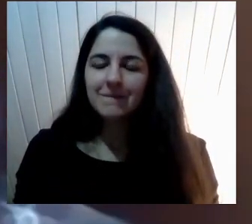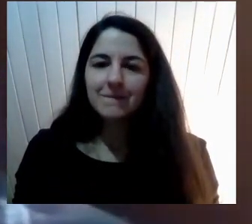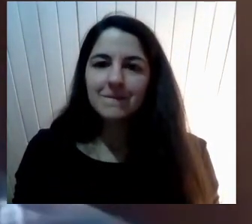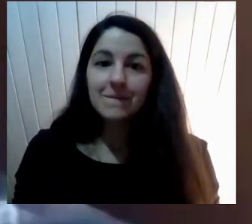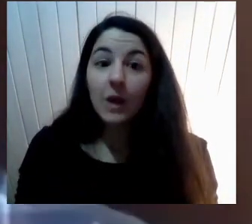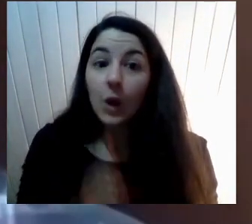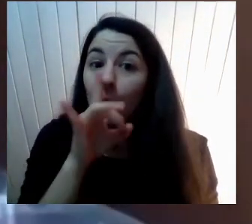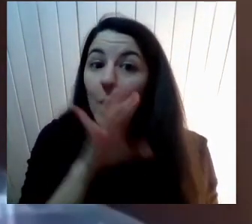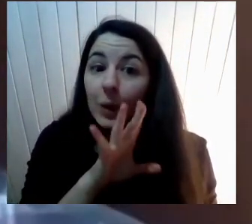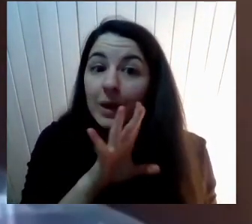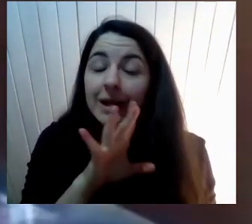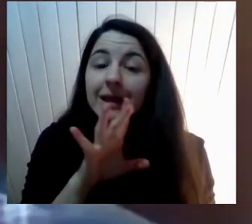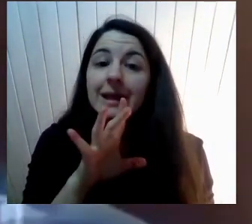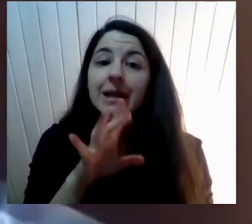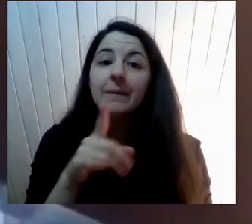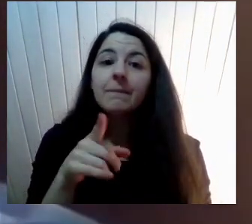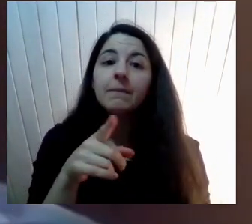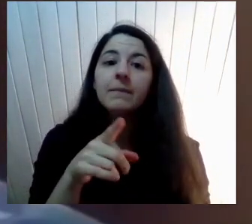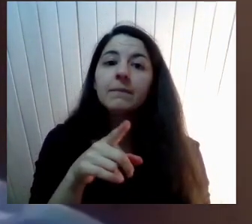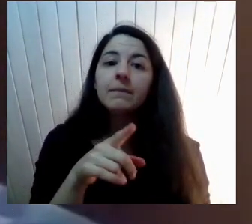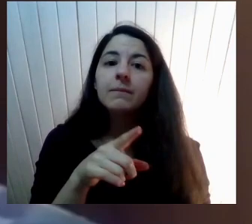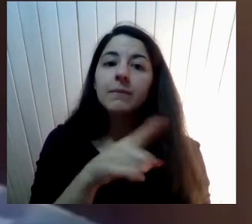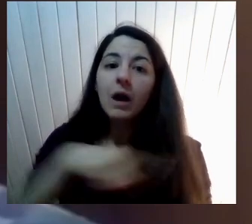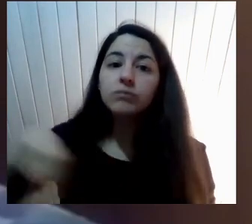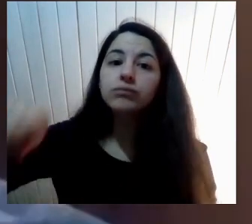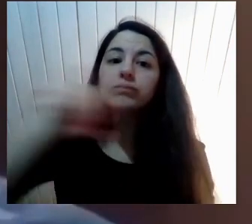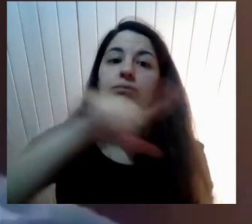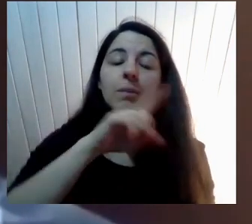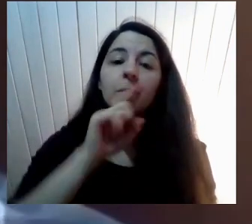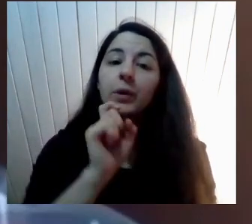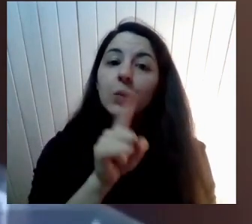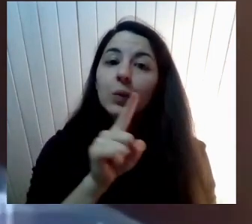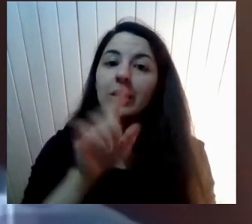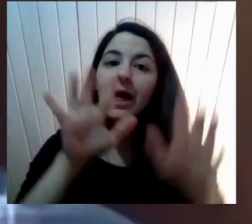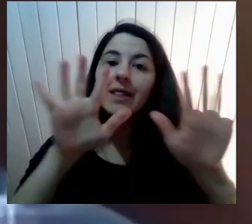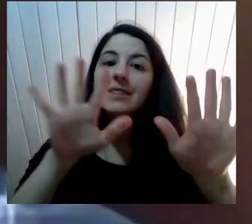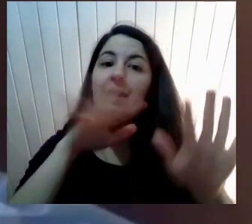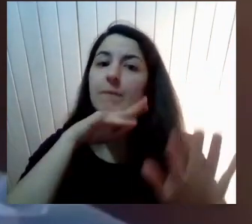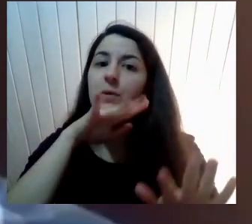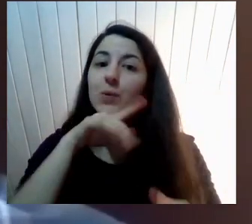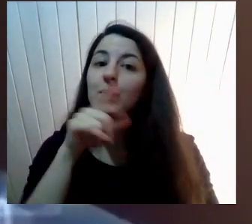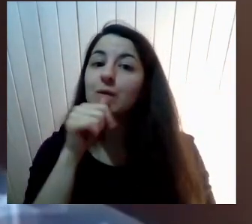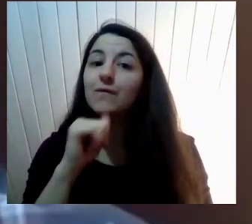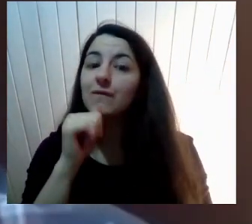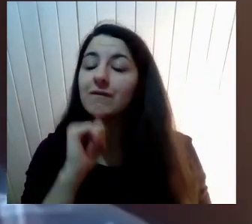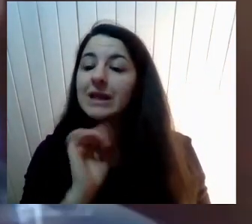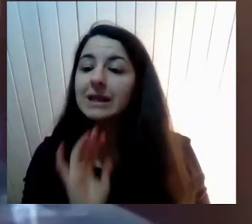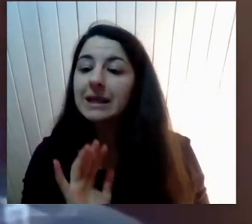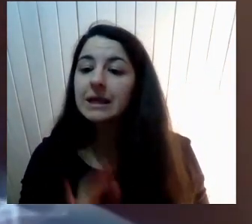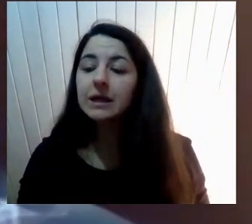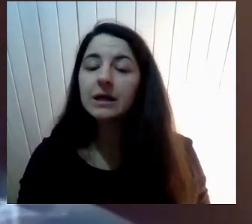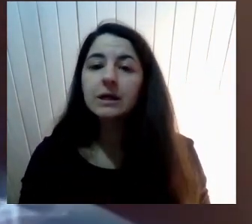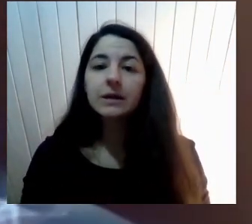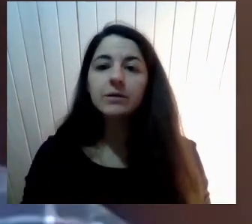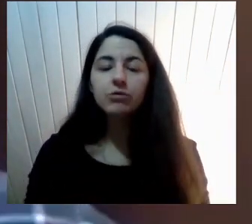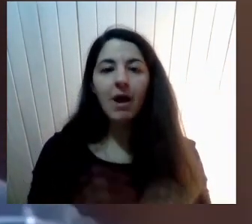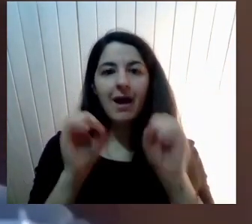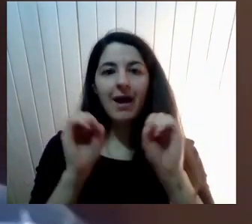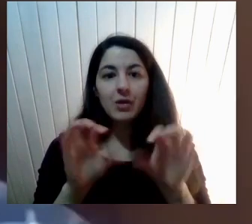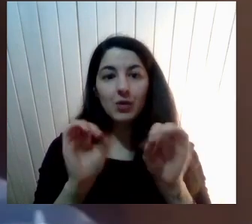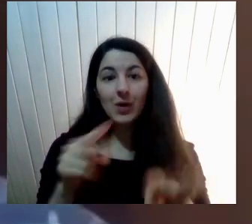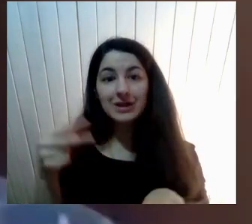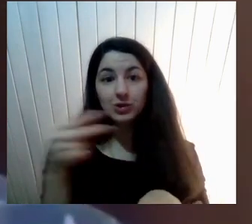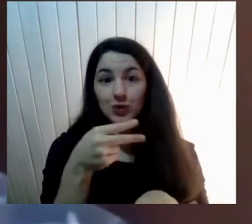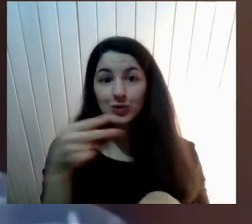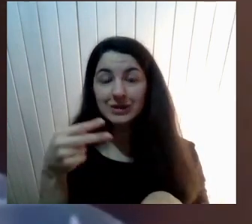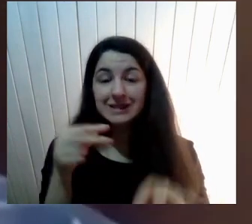ronda Nos van quedando Diez minutos Bueno Katherine Nos dice Una educación sexual Temprana Preprendía